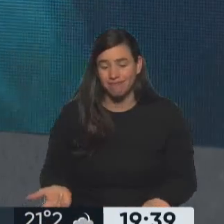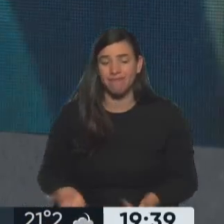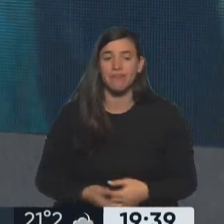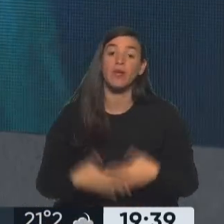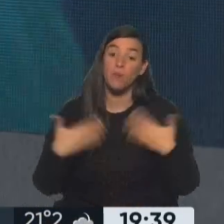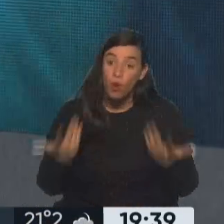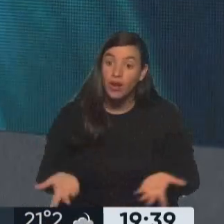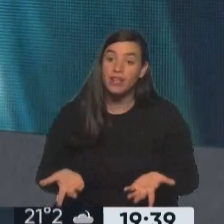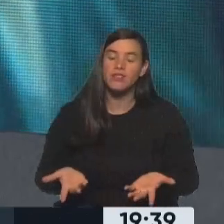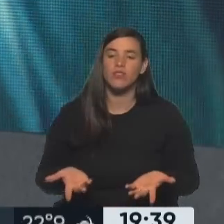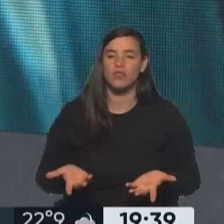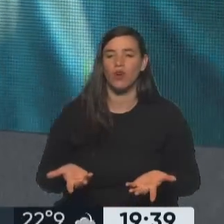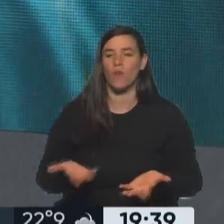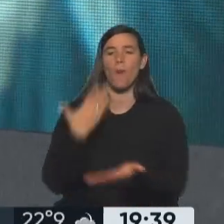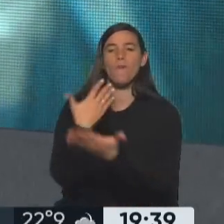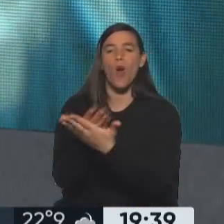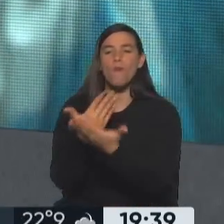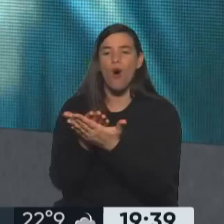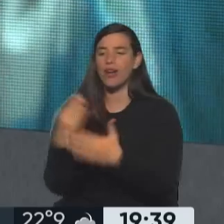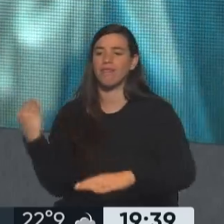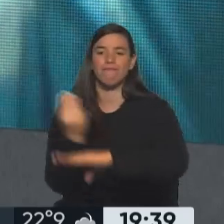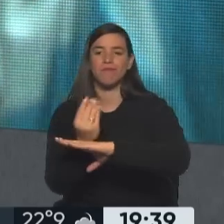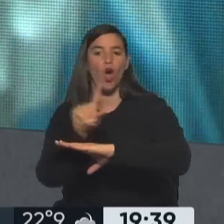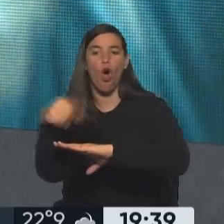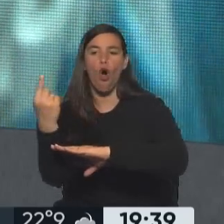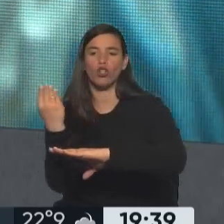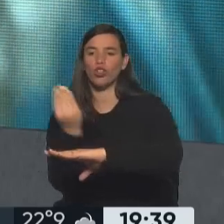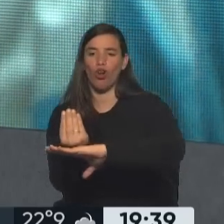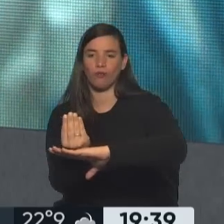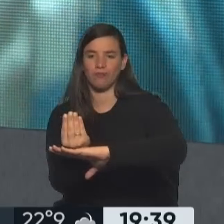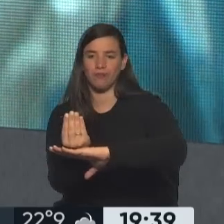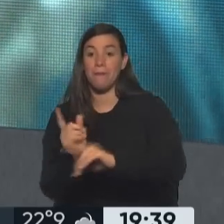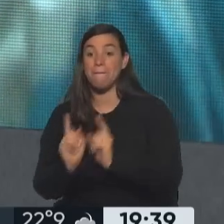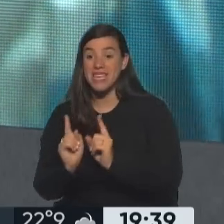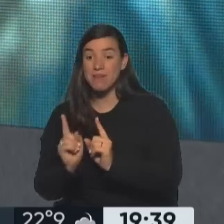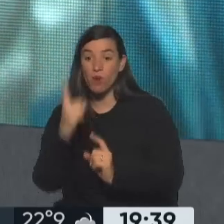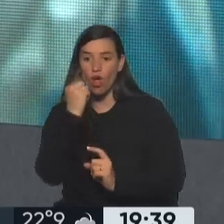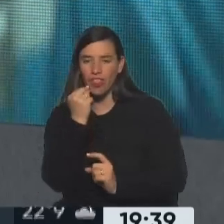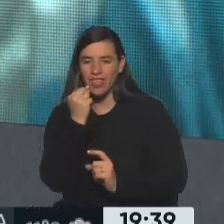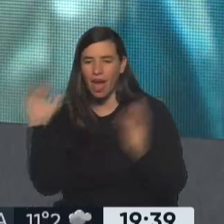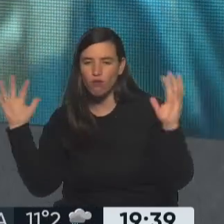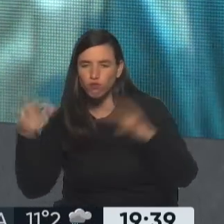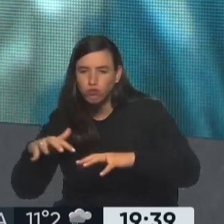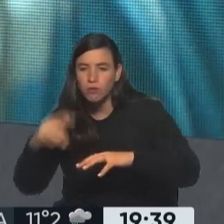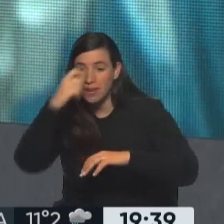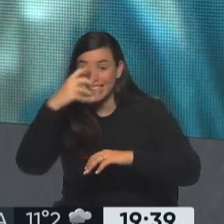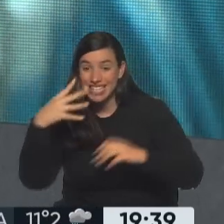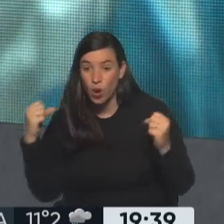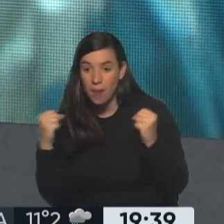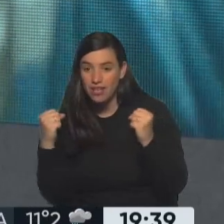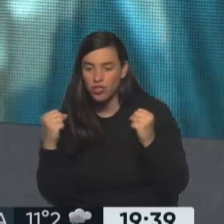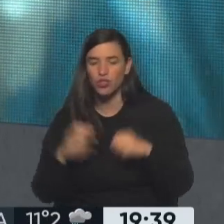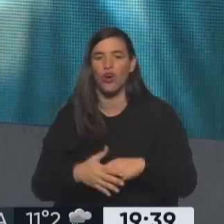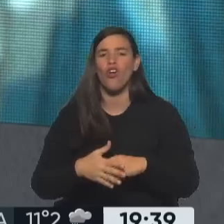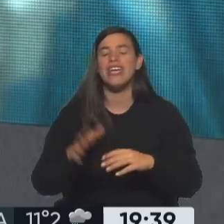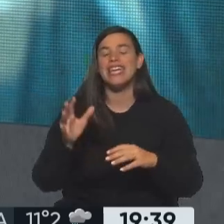candidato este mismo 25 o por lo menos ordenar el espacio y decir, bueno, pasos sí, pasos no, porque ahora lo que me estaban